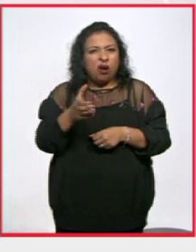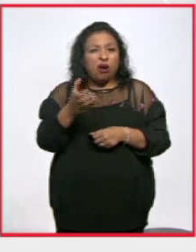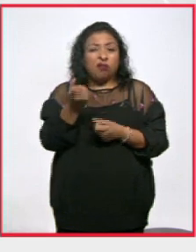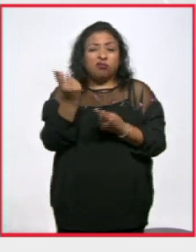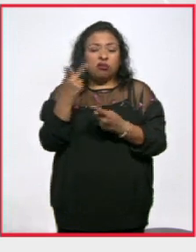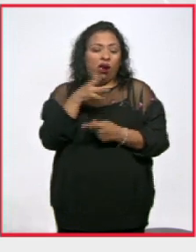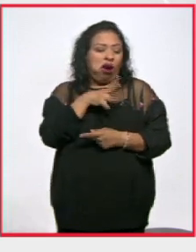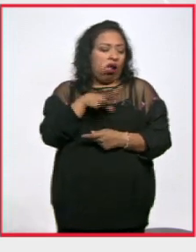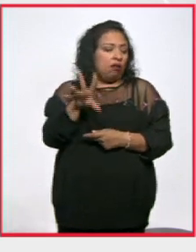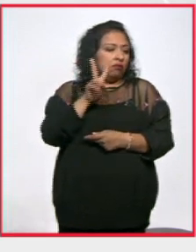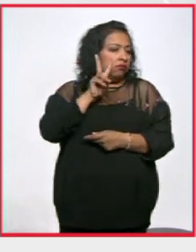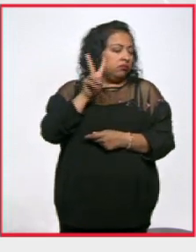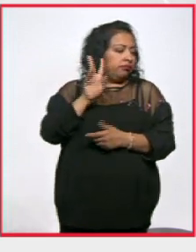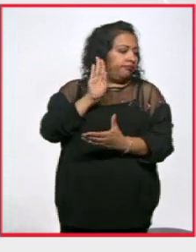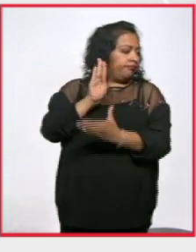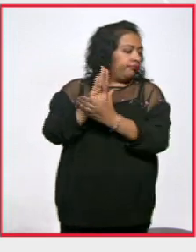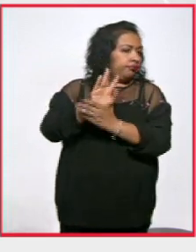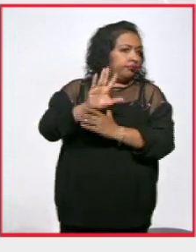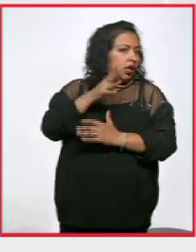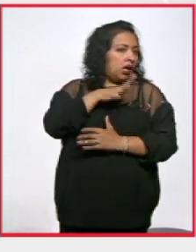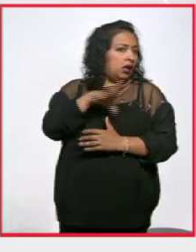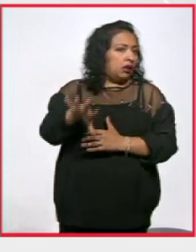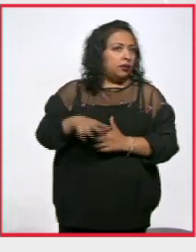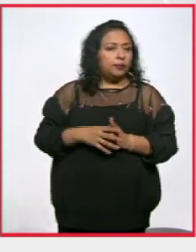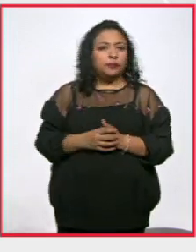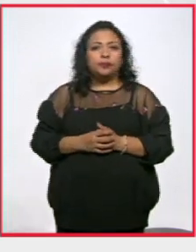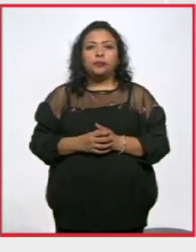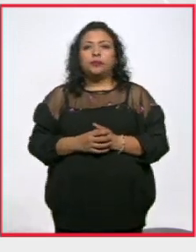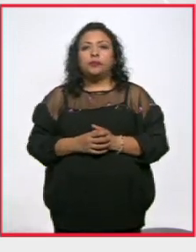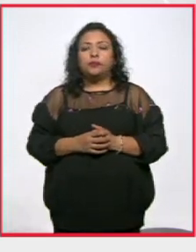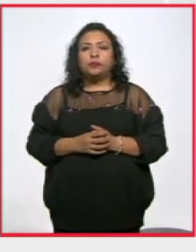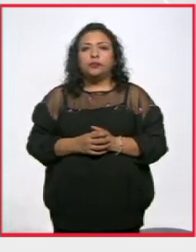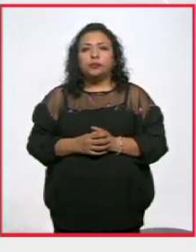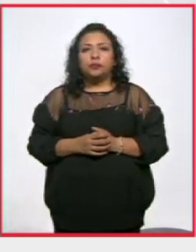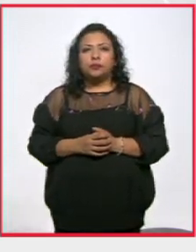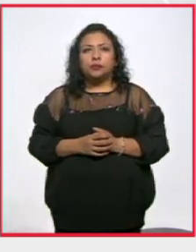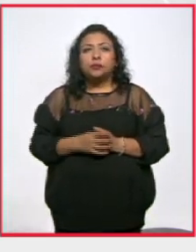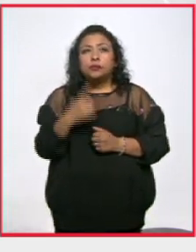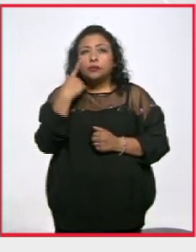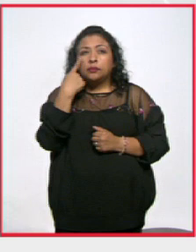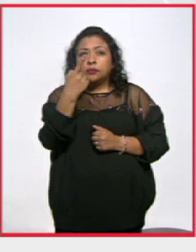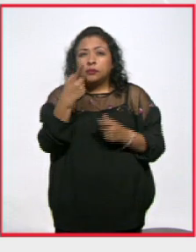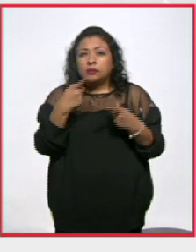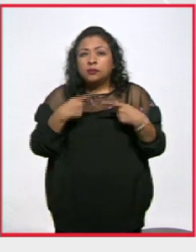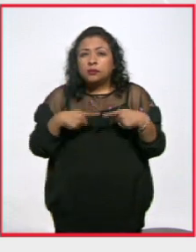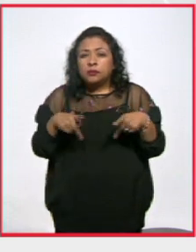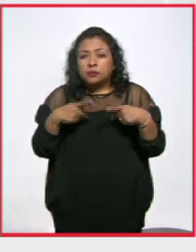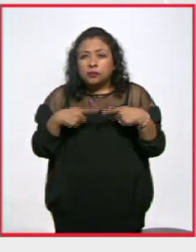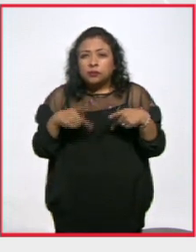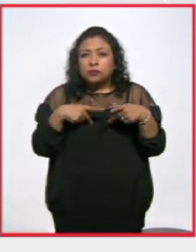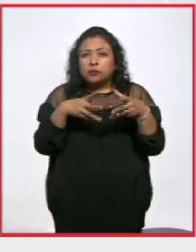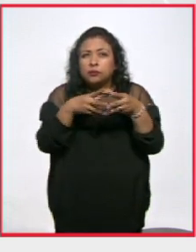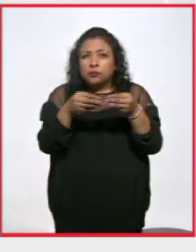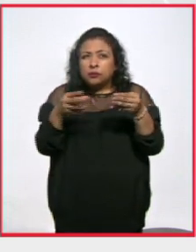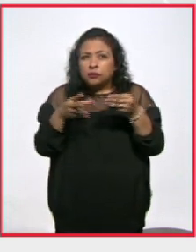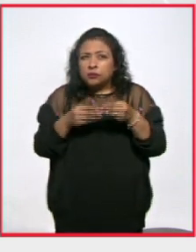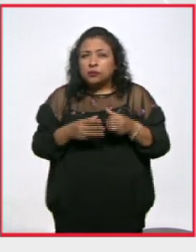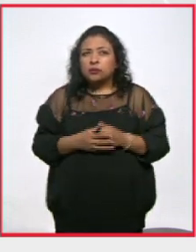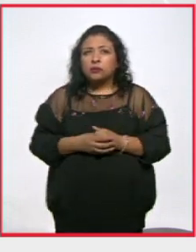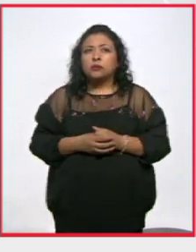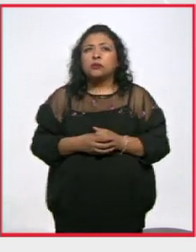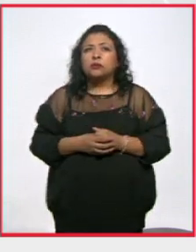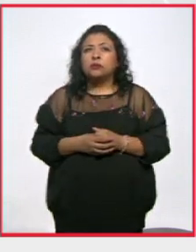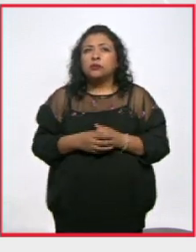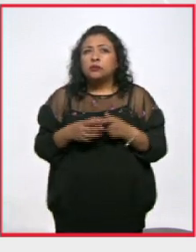evadir. Estamos caminando en territorio de gente sin escrúpulos, de